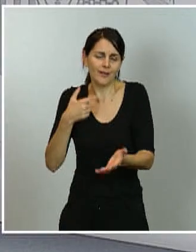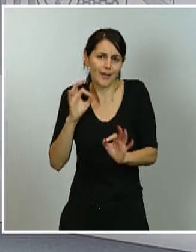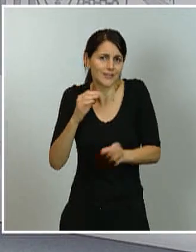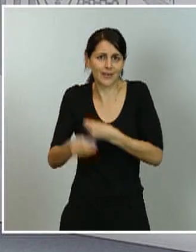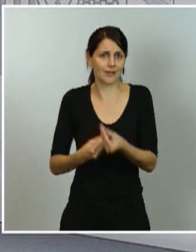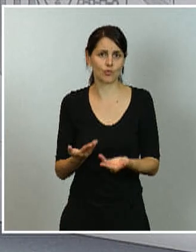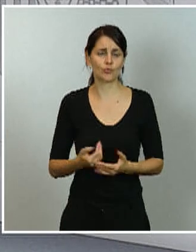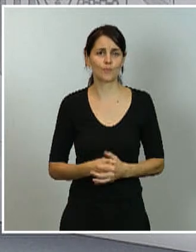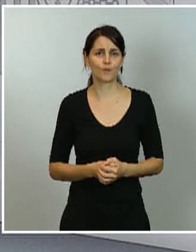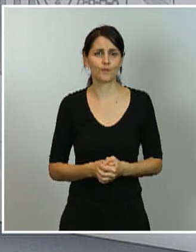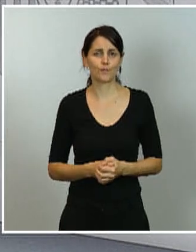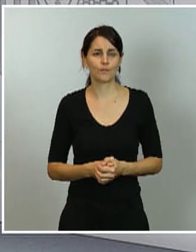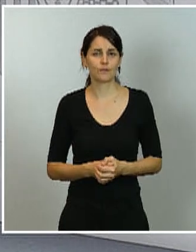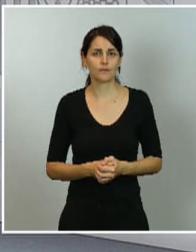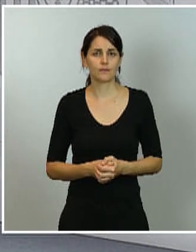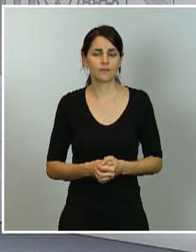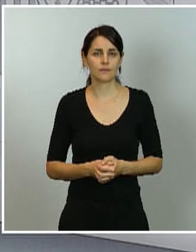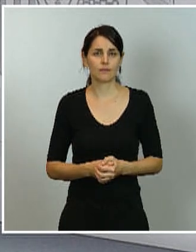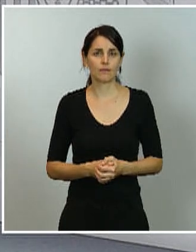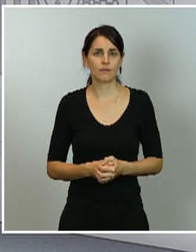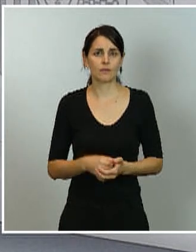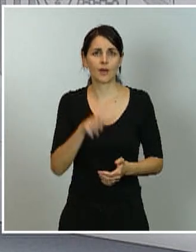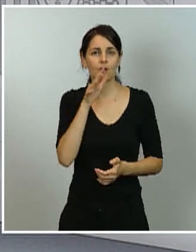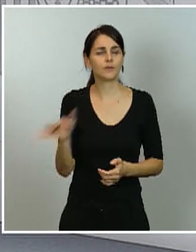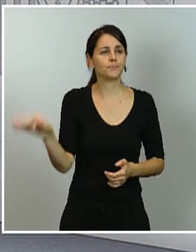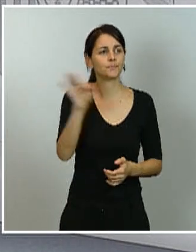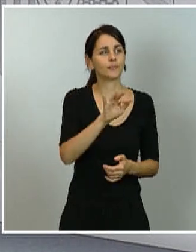Pregunta también Luis Marchal de IM Farmacias.